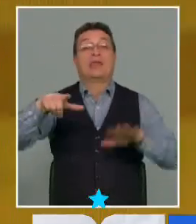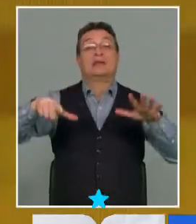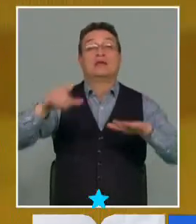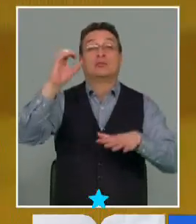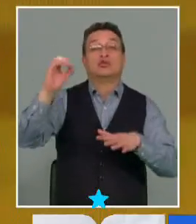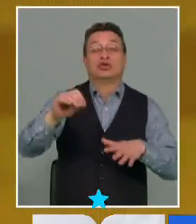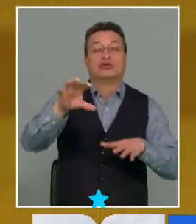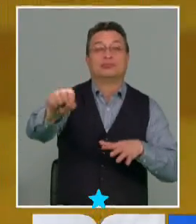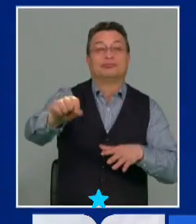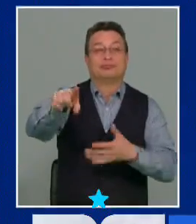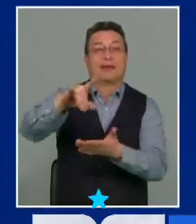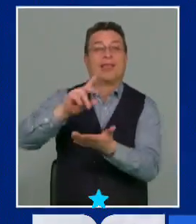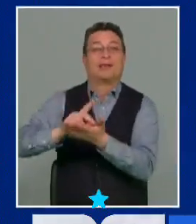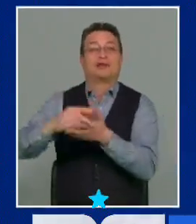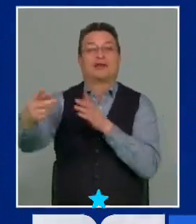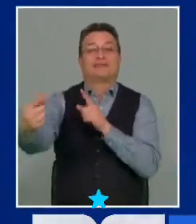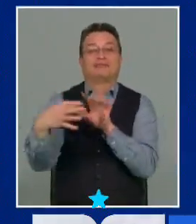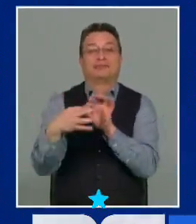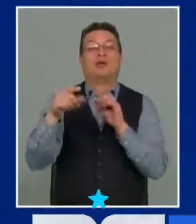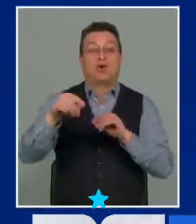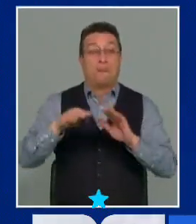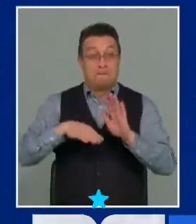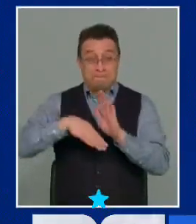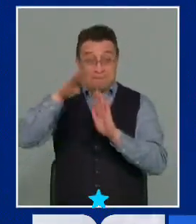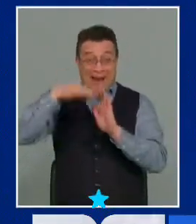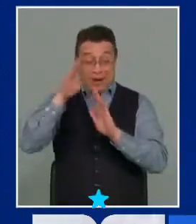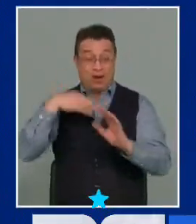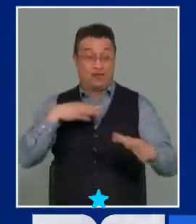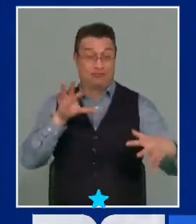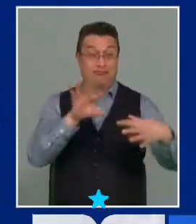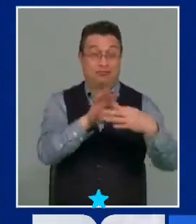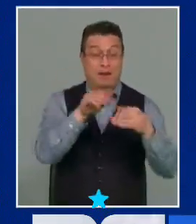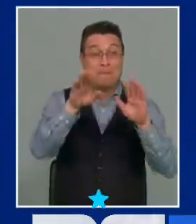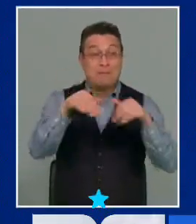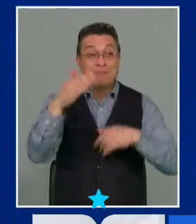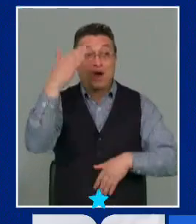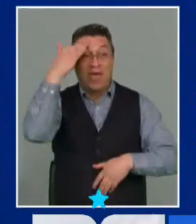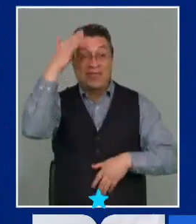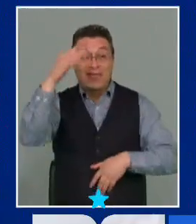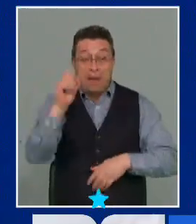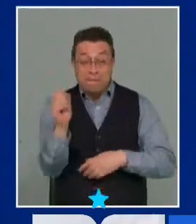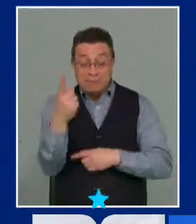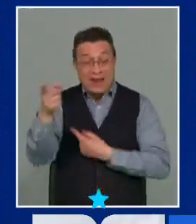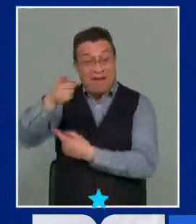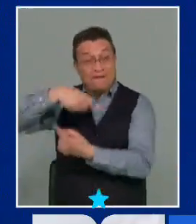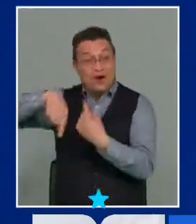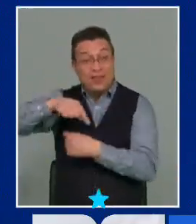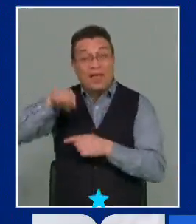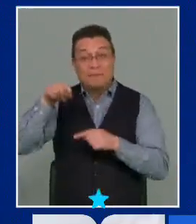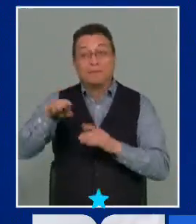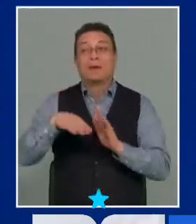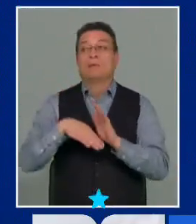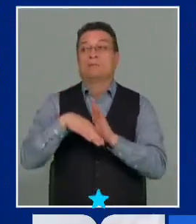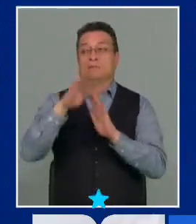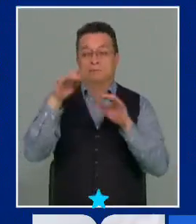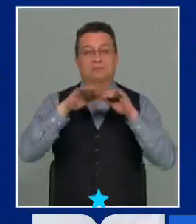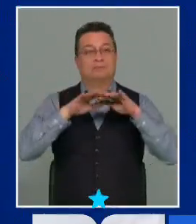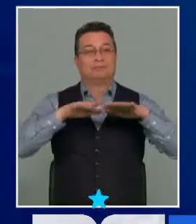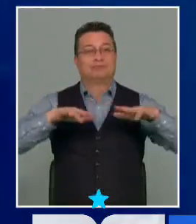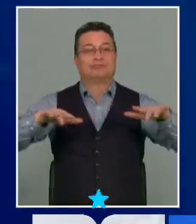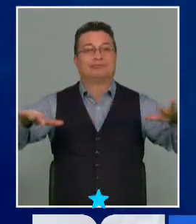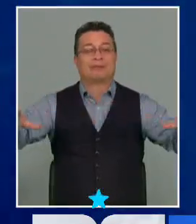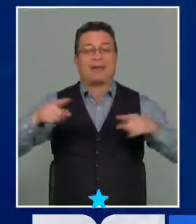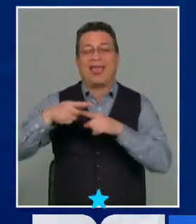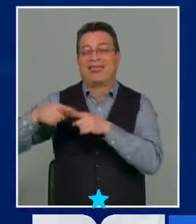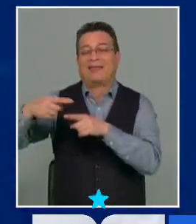mayoría en ninguna de las cámaras. Por lo tanto, el efecto de que sea el mismo día, en la primera vuelta, conlleva que haya más pluralidad y, por lo tanto, que sea